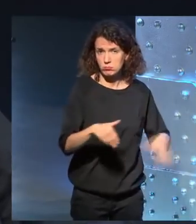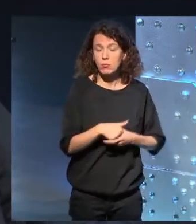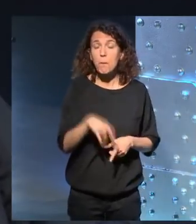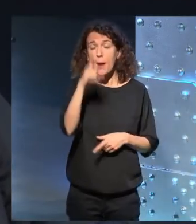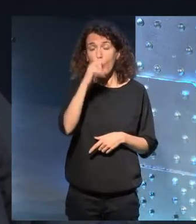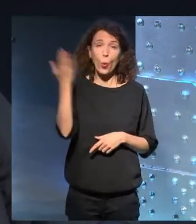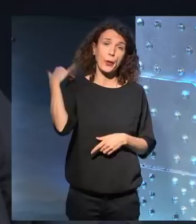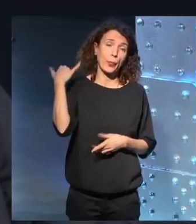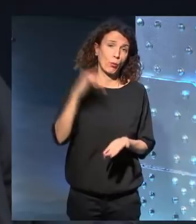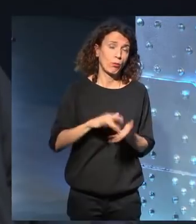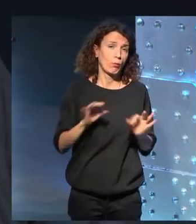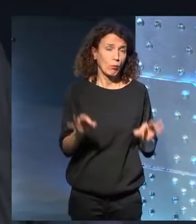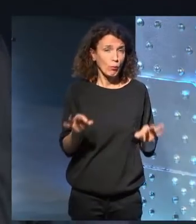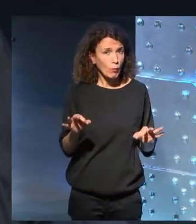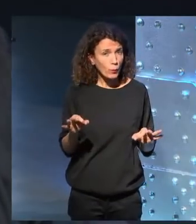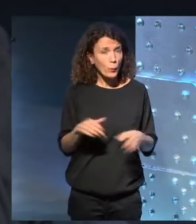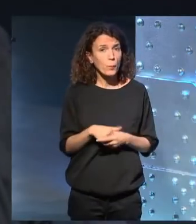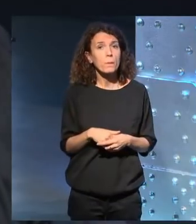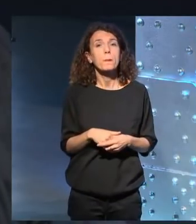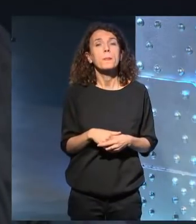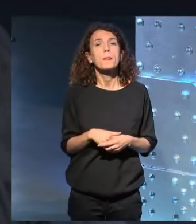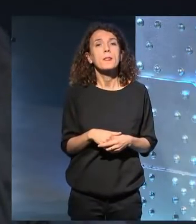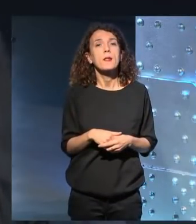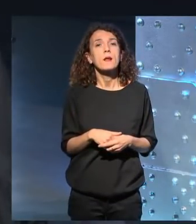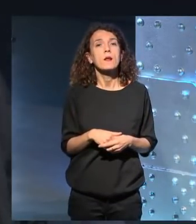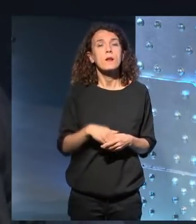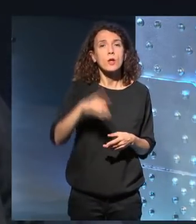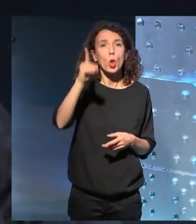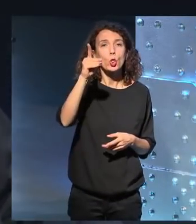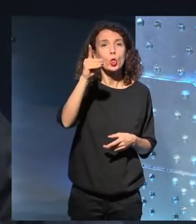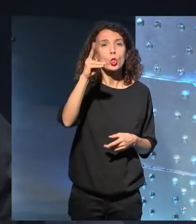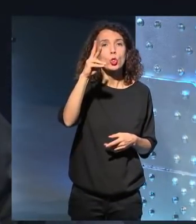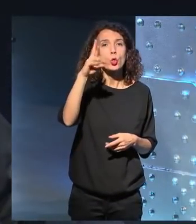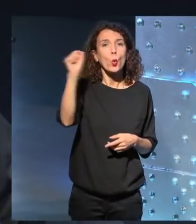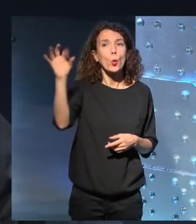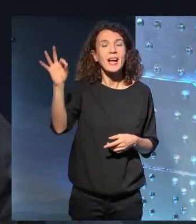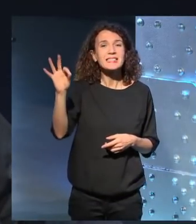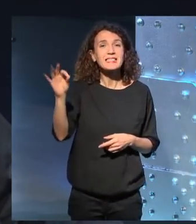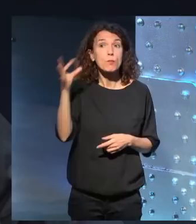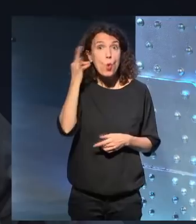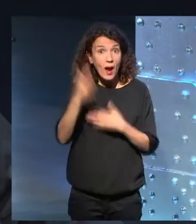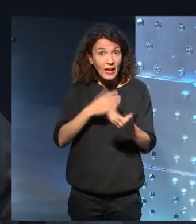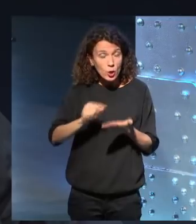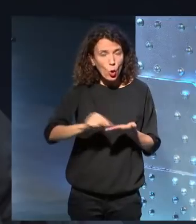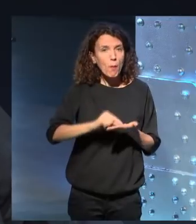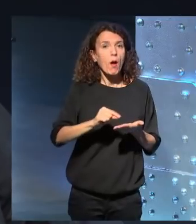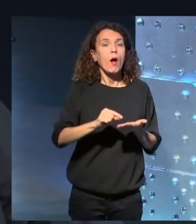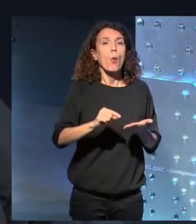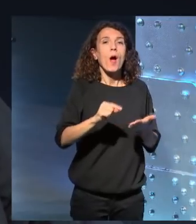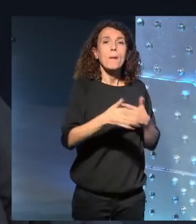siempre recuerdo que Marguerite Dura contaba que ella tiraba sus